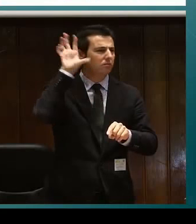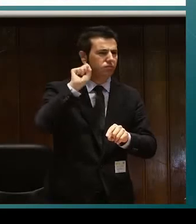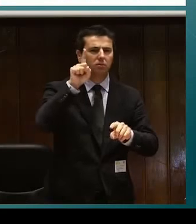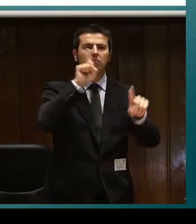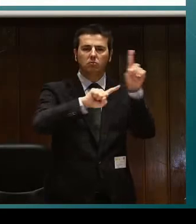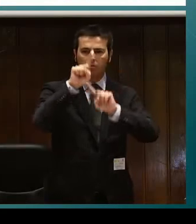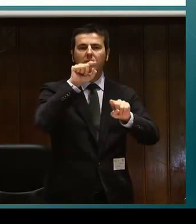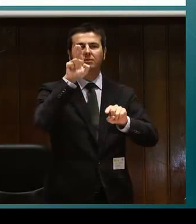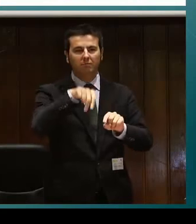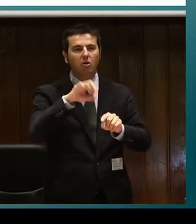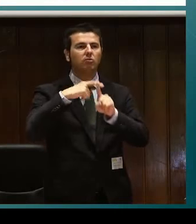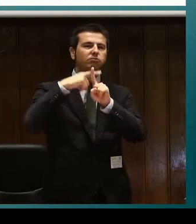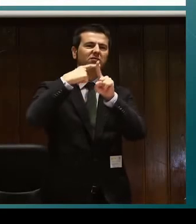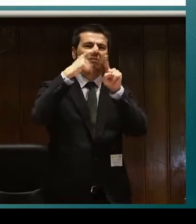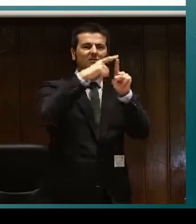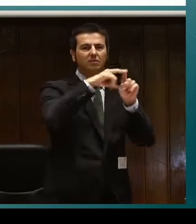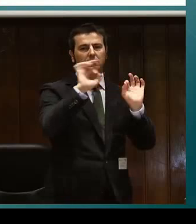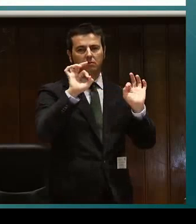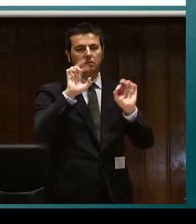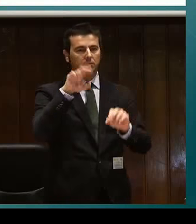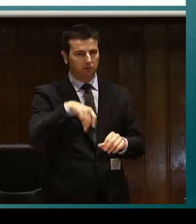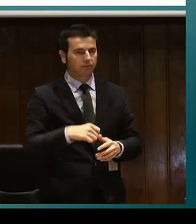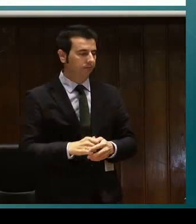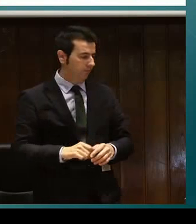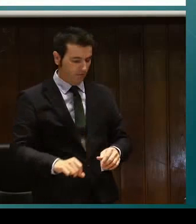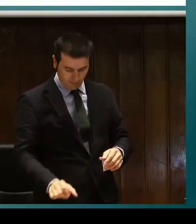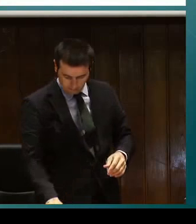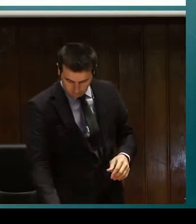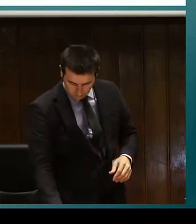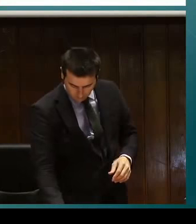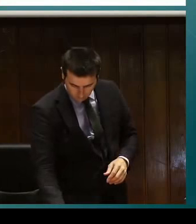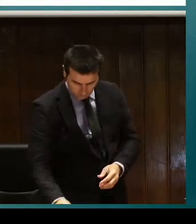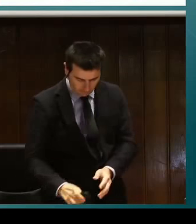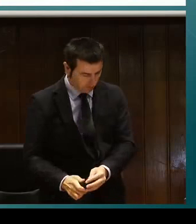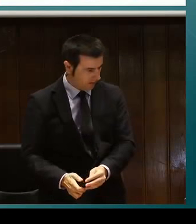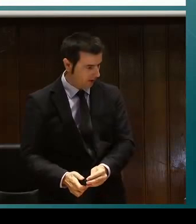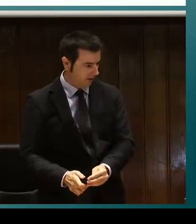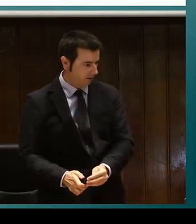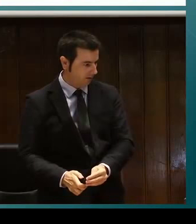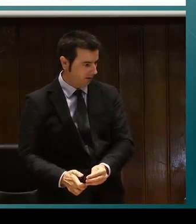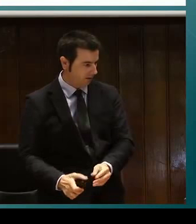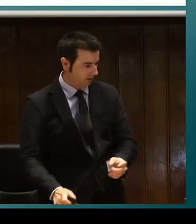ser de mala comprensión o de déficit auditivo.